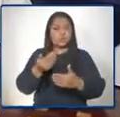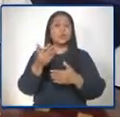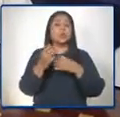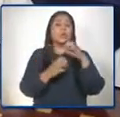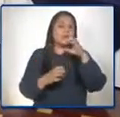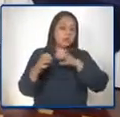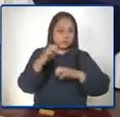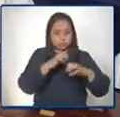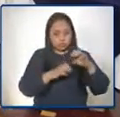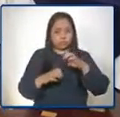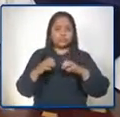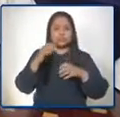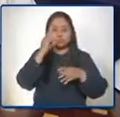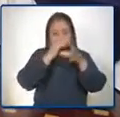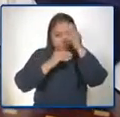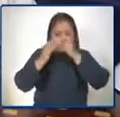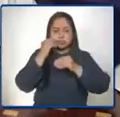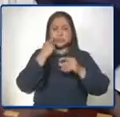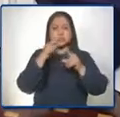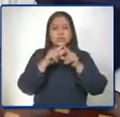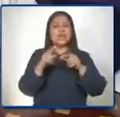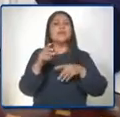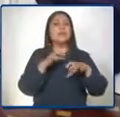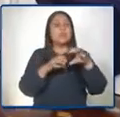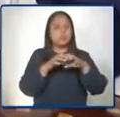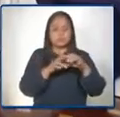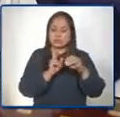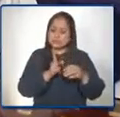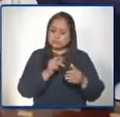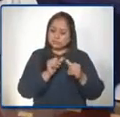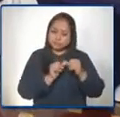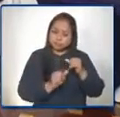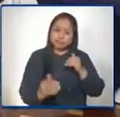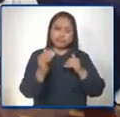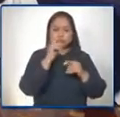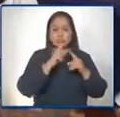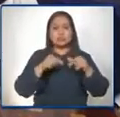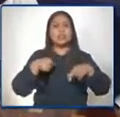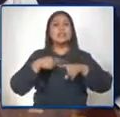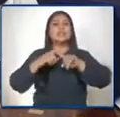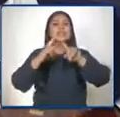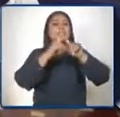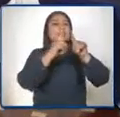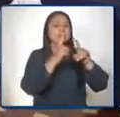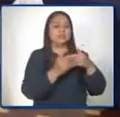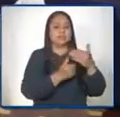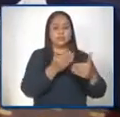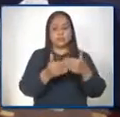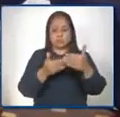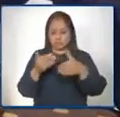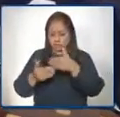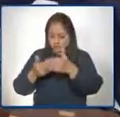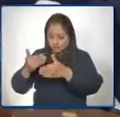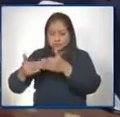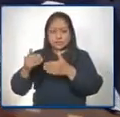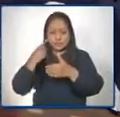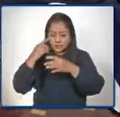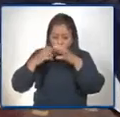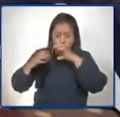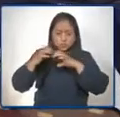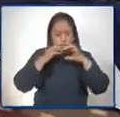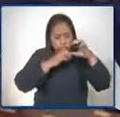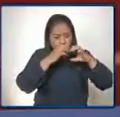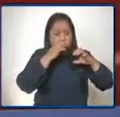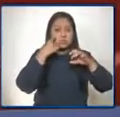la evaluación continua, y la evaluación de los diferentes procesos, ha sido una tarea que